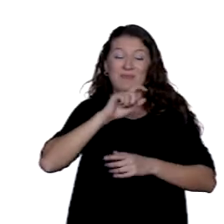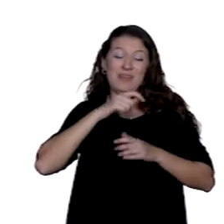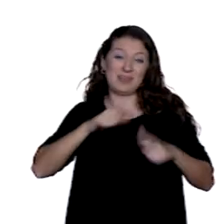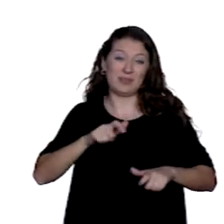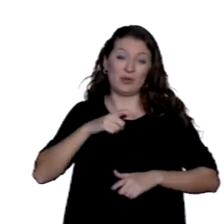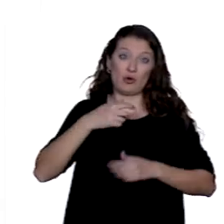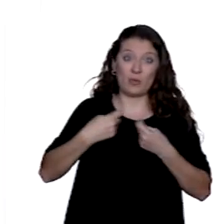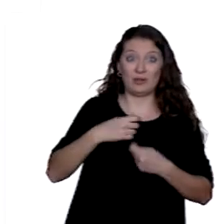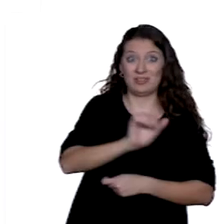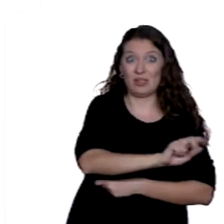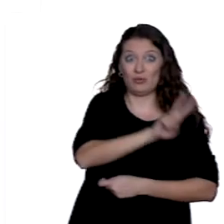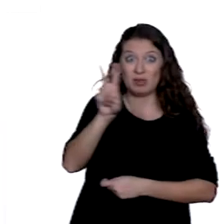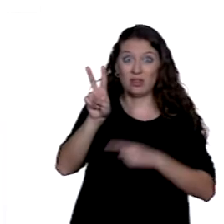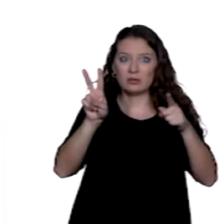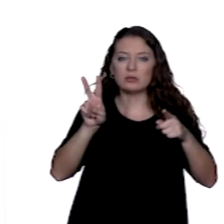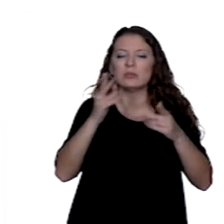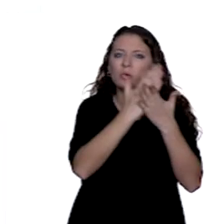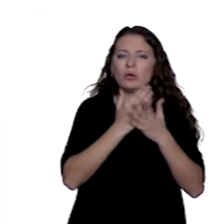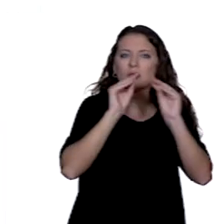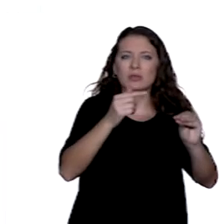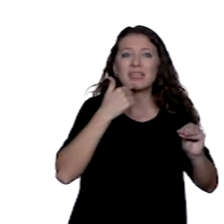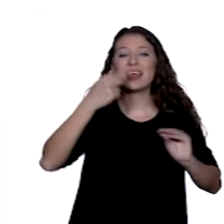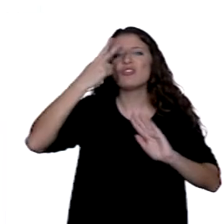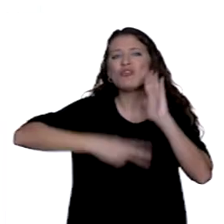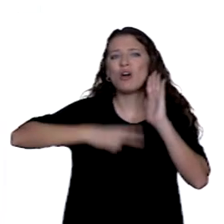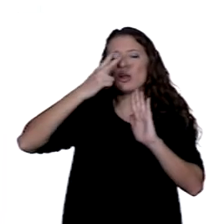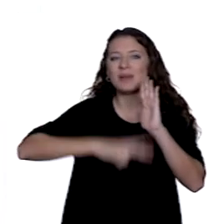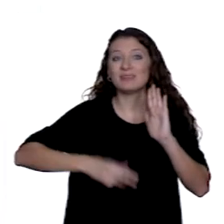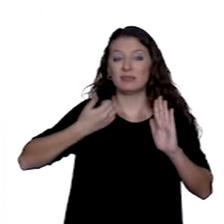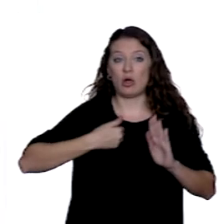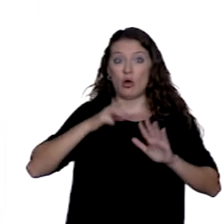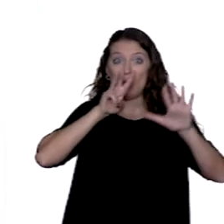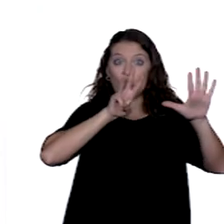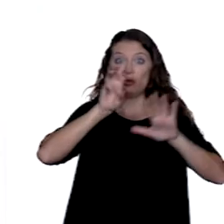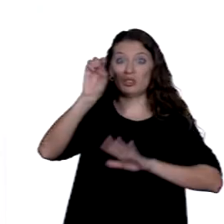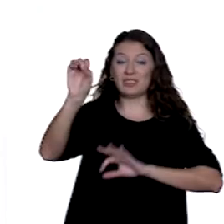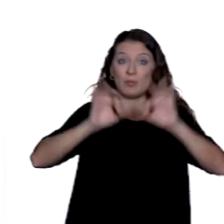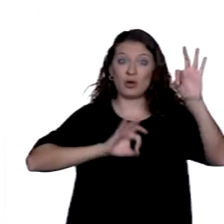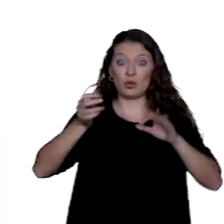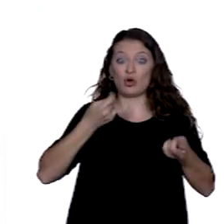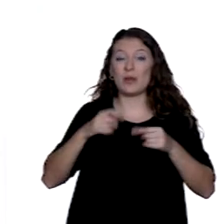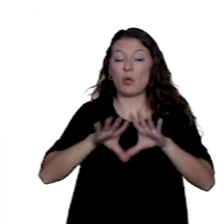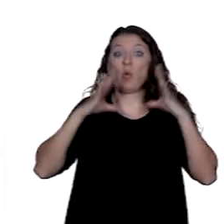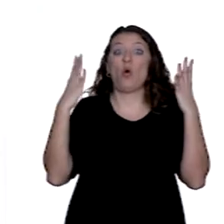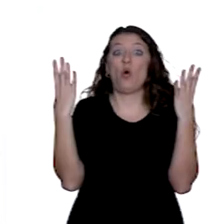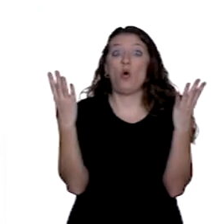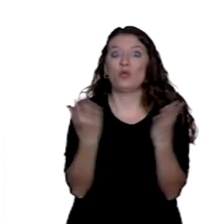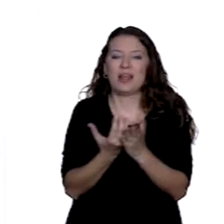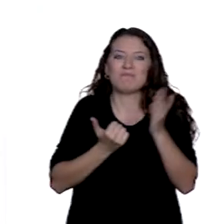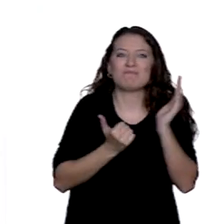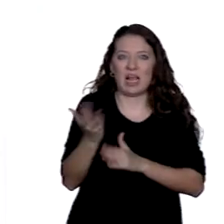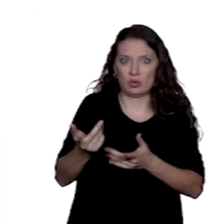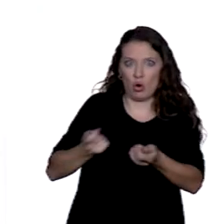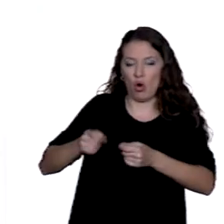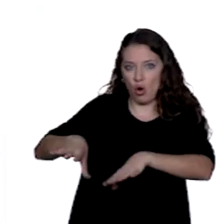que dicen que las normas están detrás de más del 80% del comercio mundial. Además de